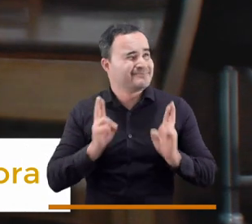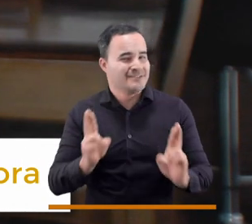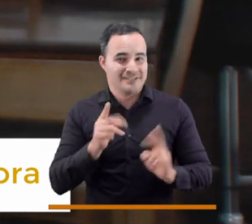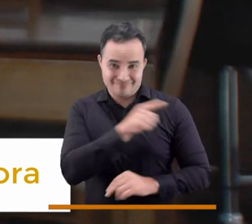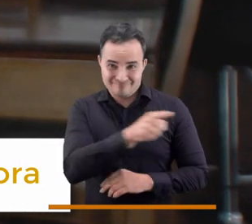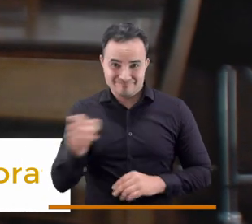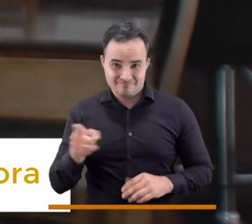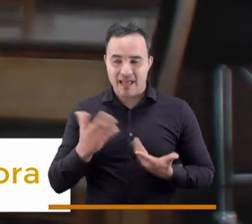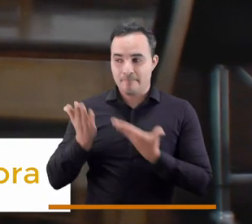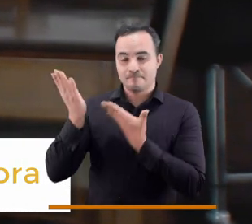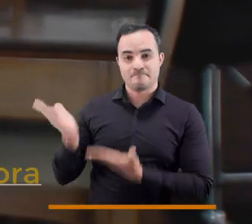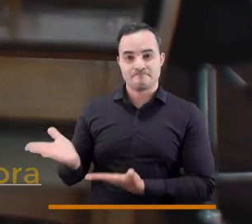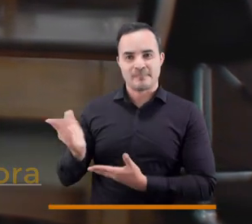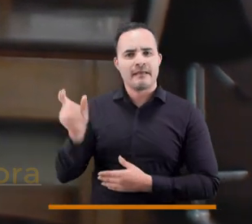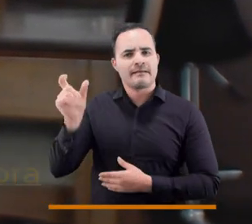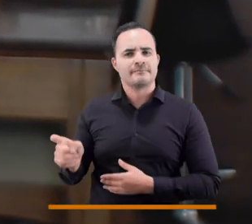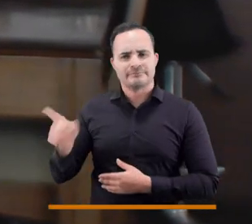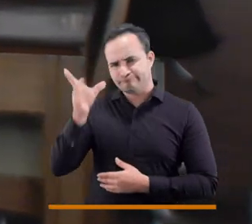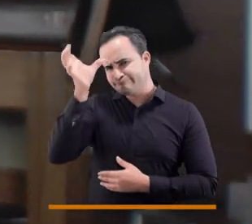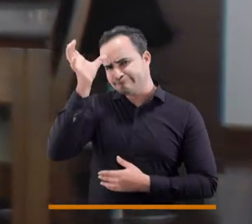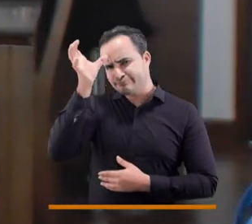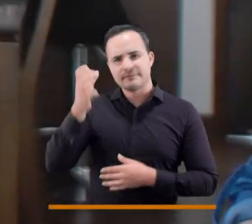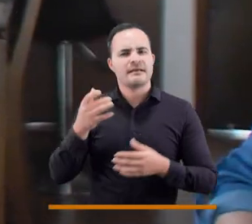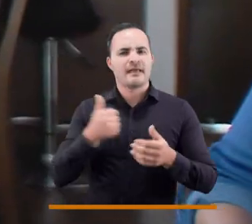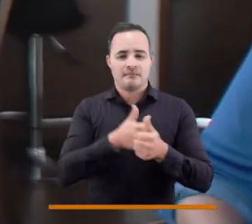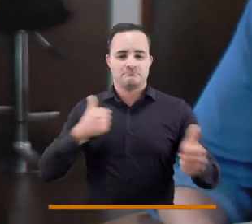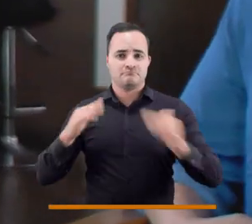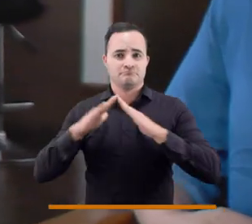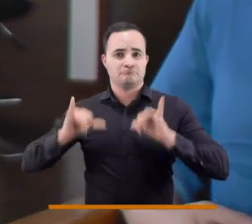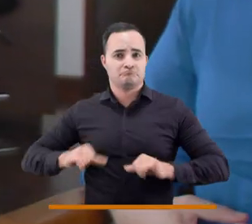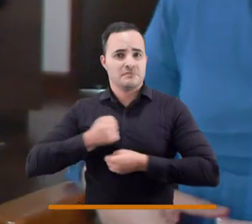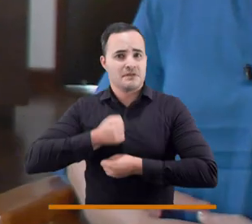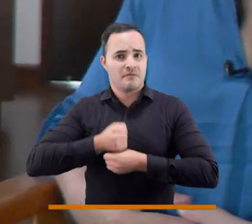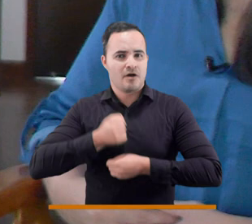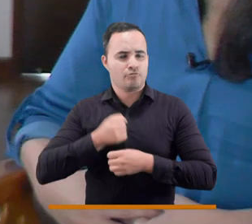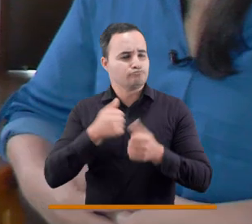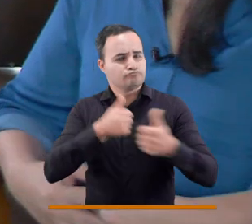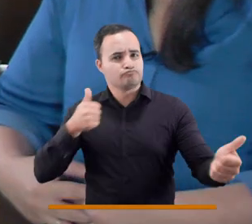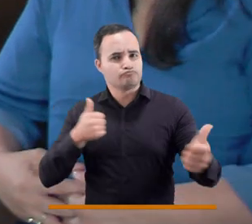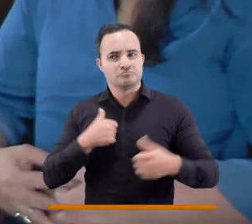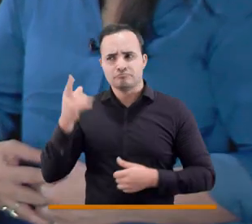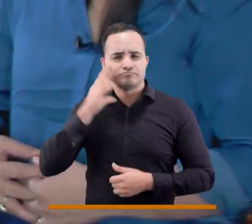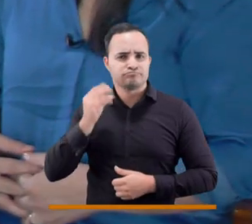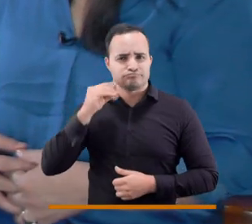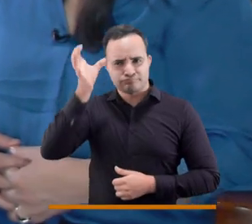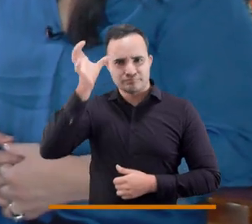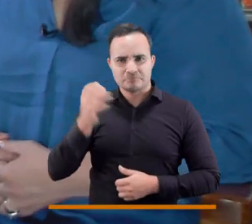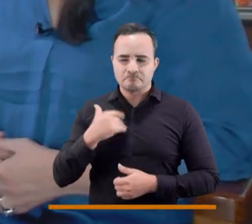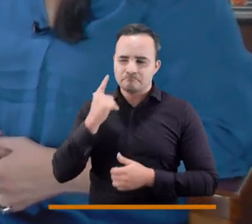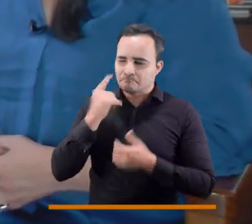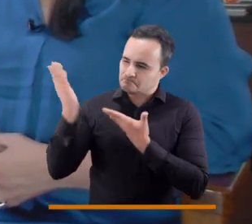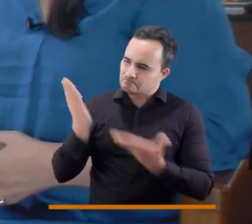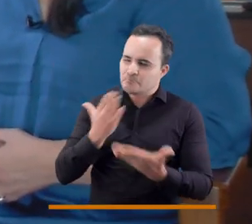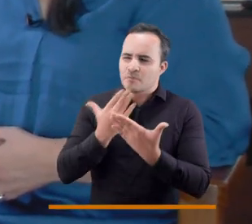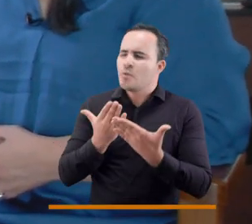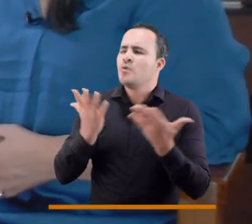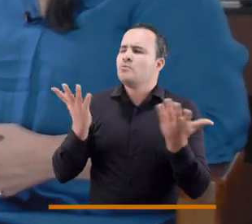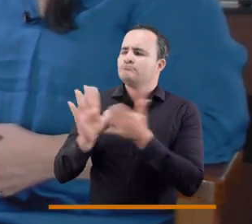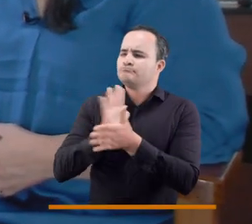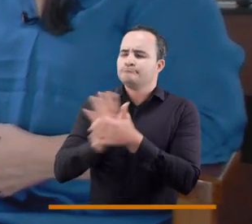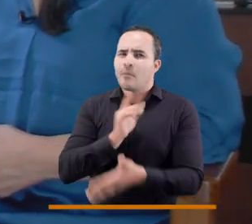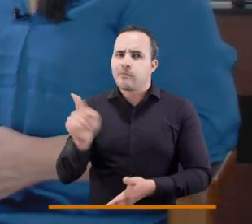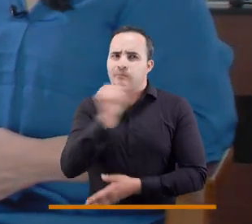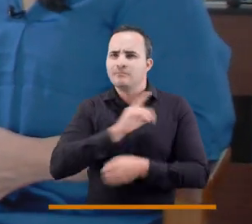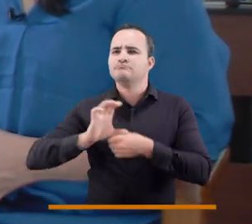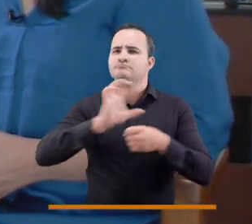conversar con Gerline Segura, experta en teletrabajo. Bienvenida Gerline y cuéntenos qué ciudades tienen esto